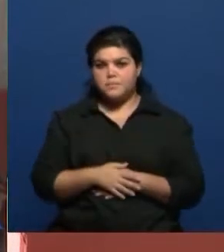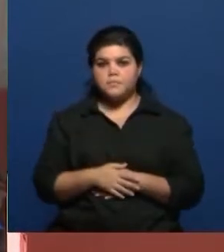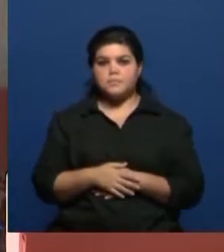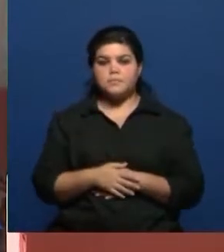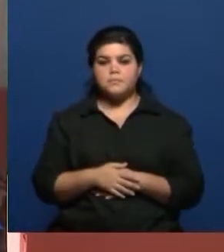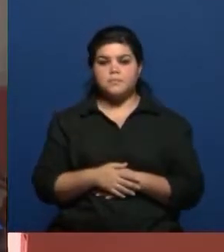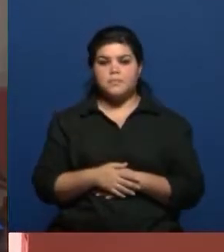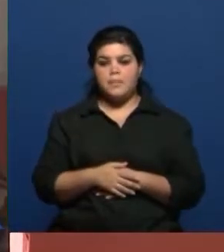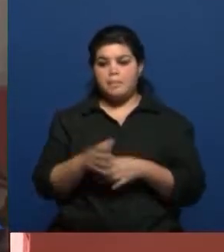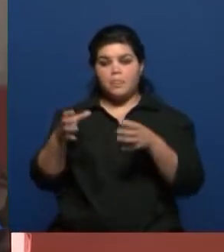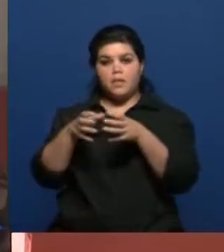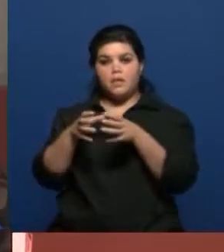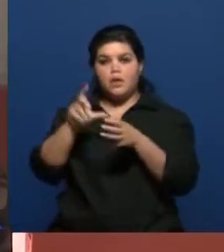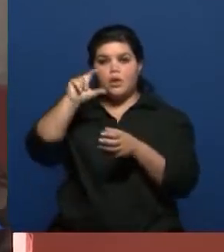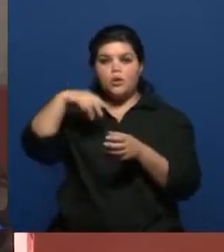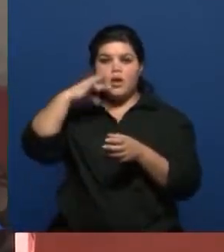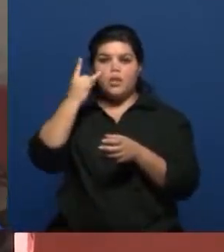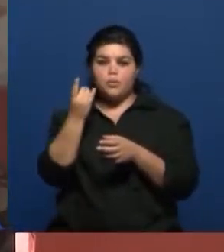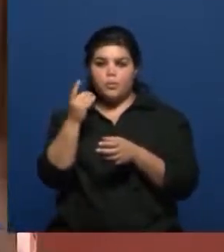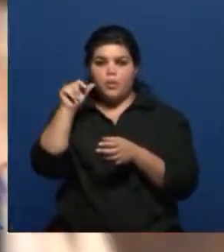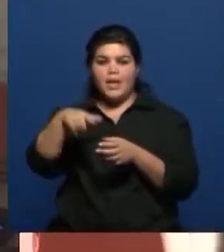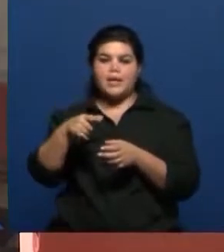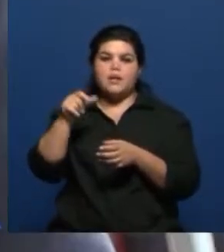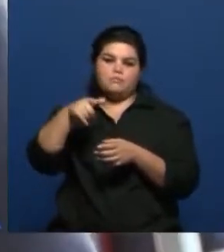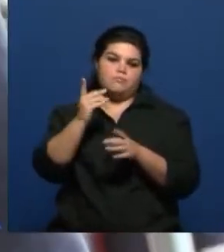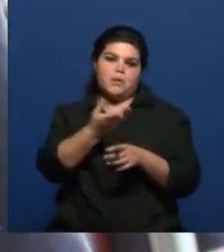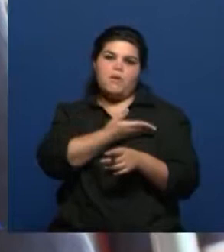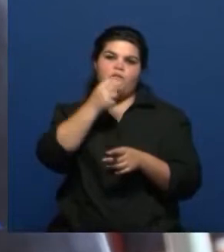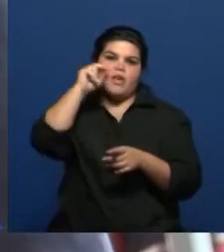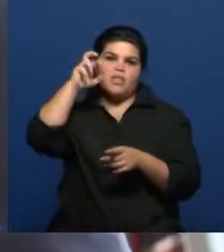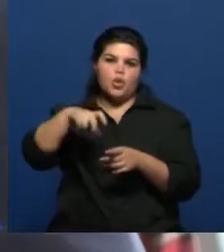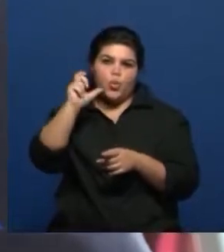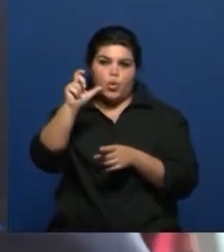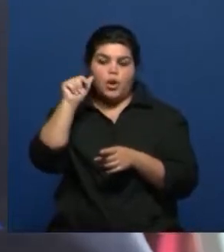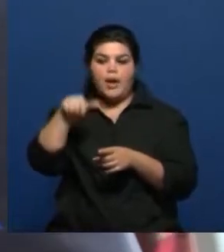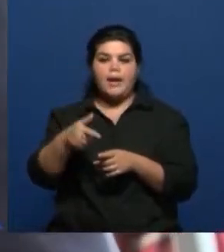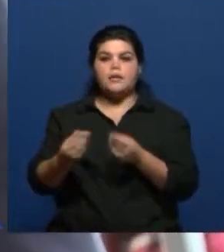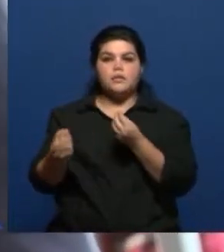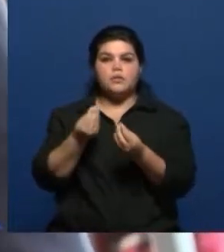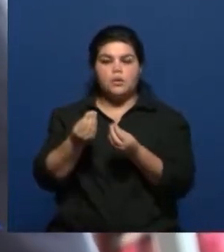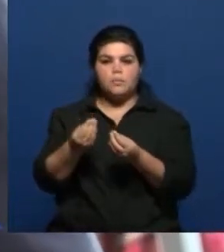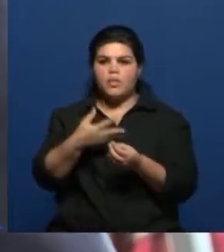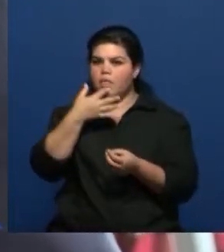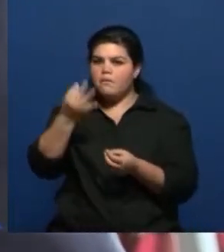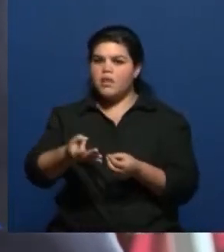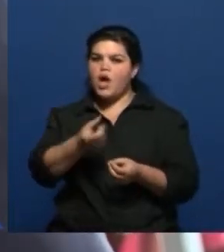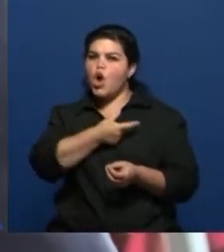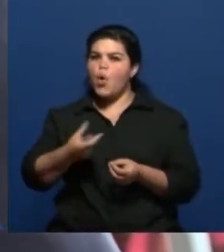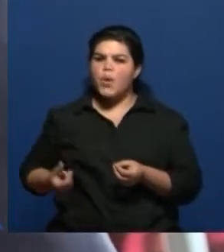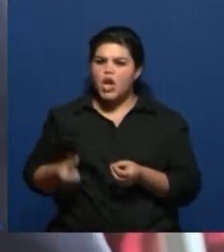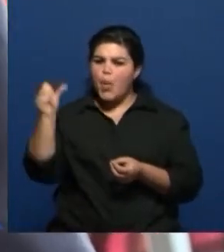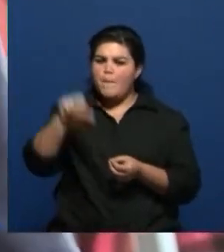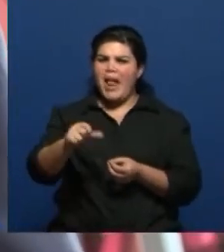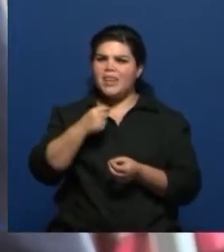En la CONADU histórica, desde Fadiun, la verdad que a un gobierno le vaya mal no sería